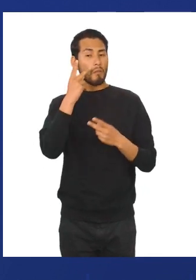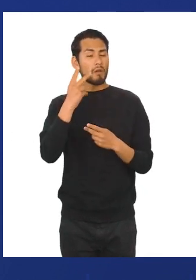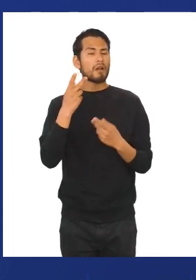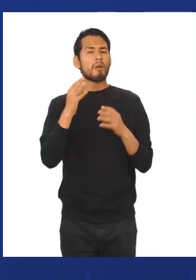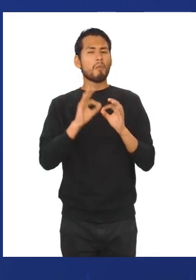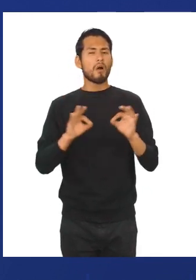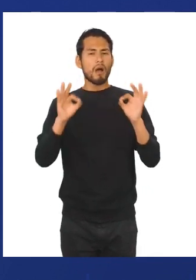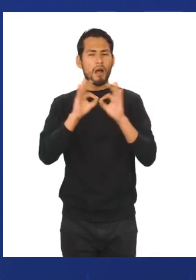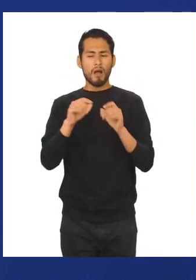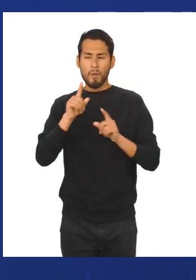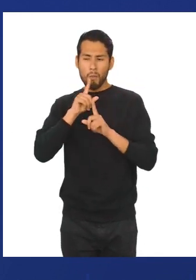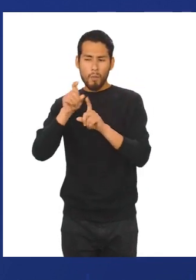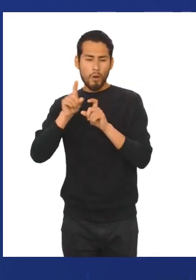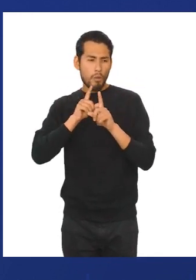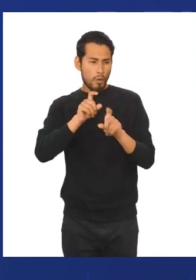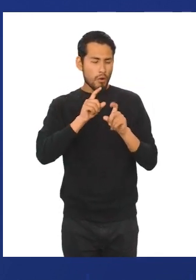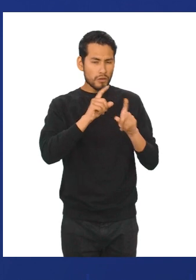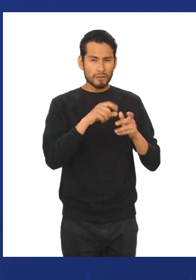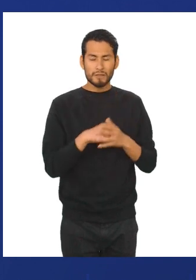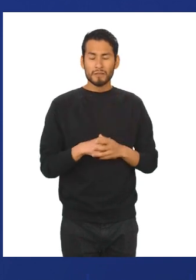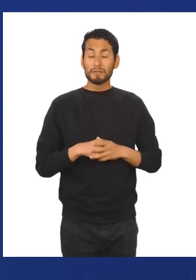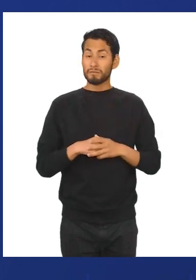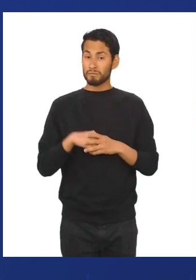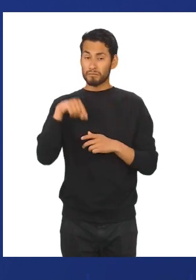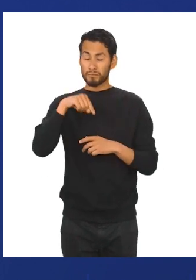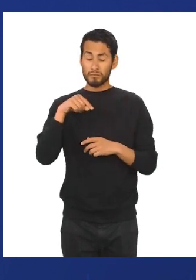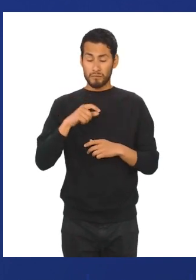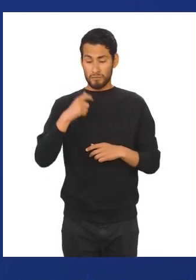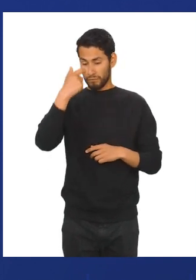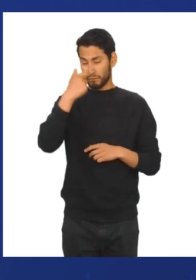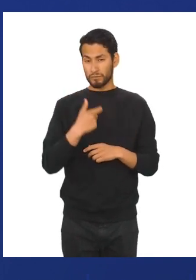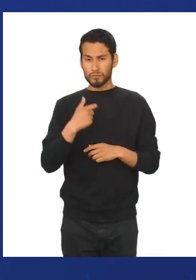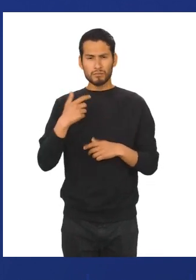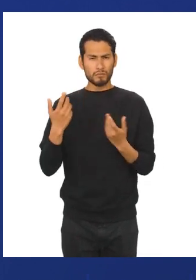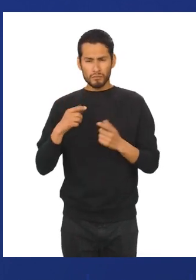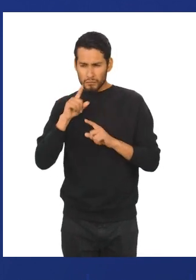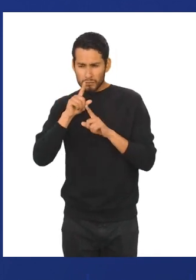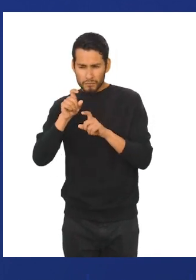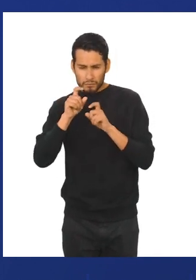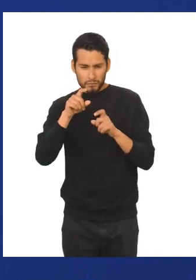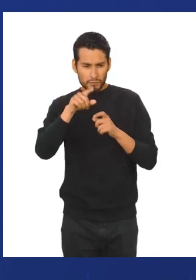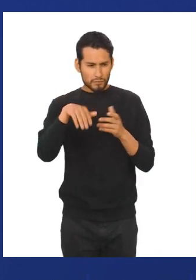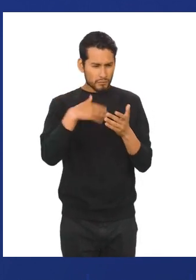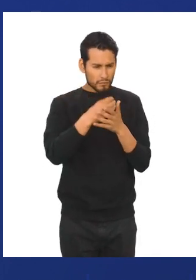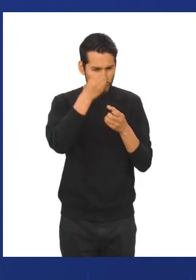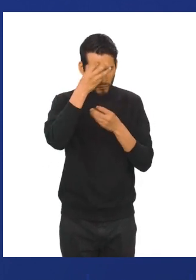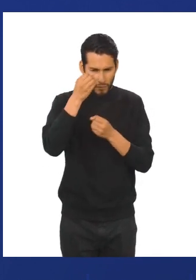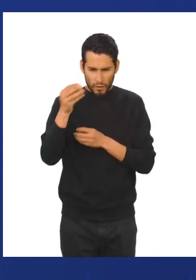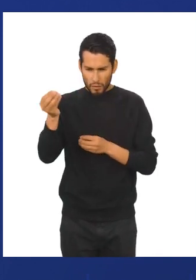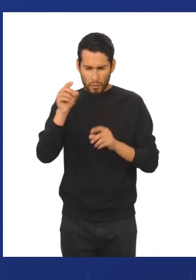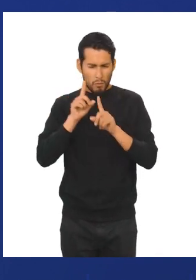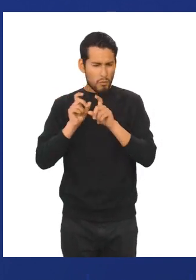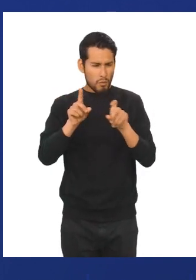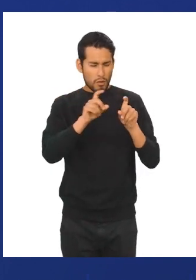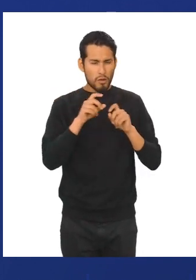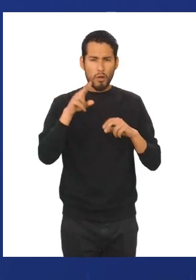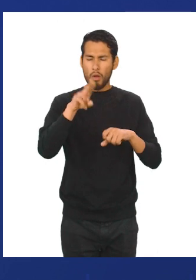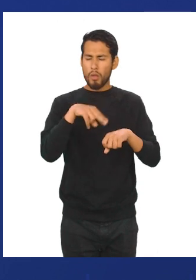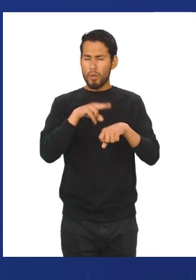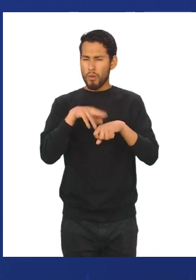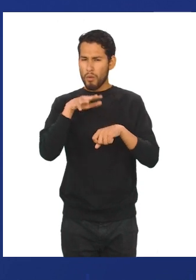encuesta, que se define como un estudio en el cual el investigador obtiene los datos a partir de realizar un conjunto de preguntas